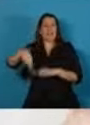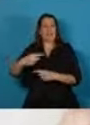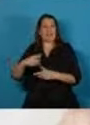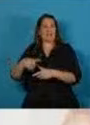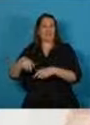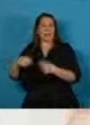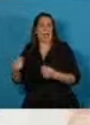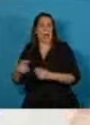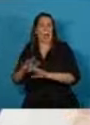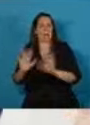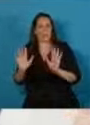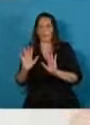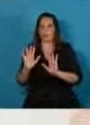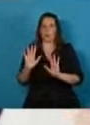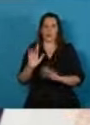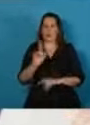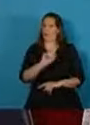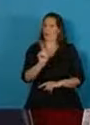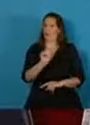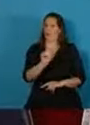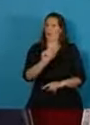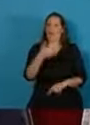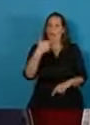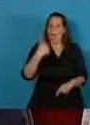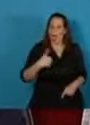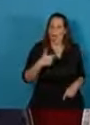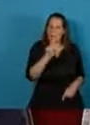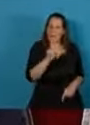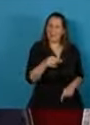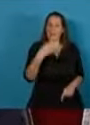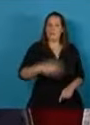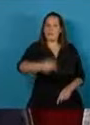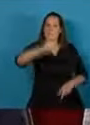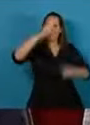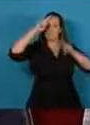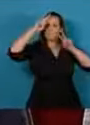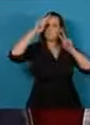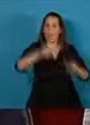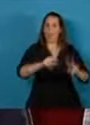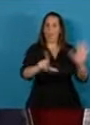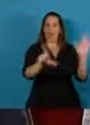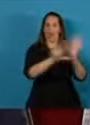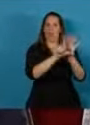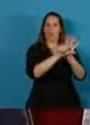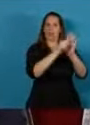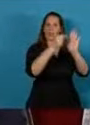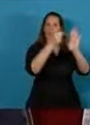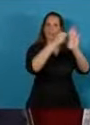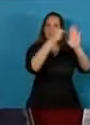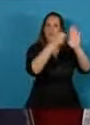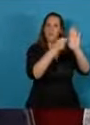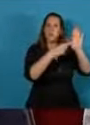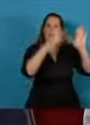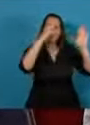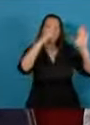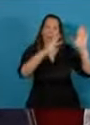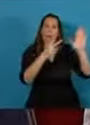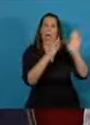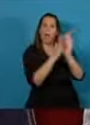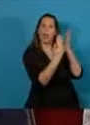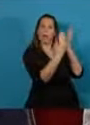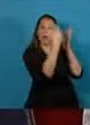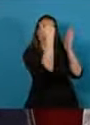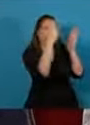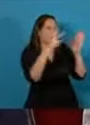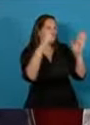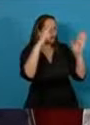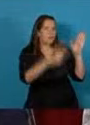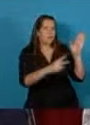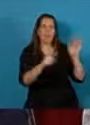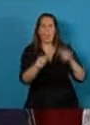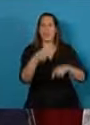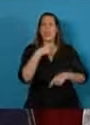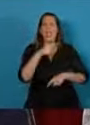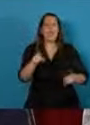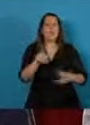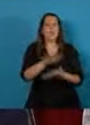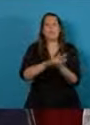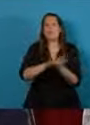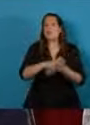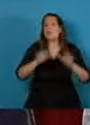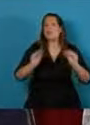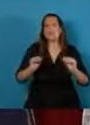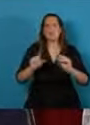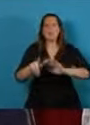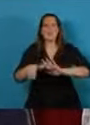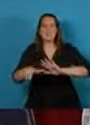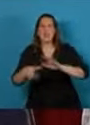donde se respete en aterraja tabla la constitución y las leyes. Queremos que no haya impunidad ni para un funcionario